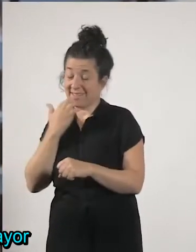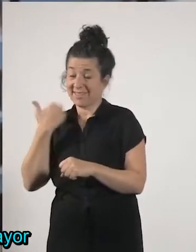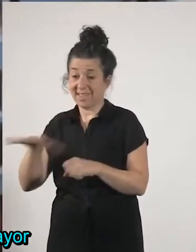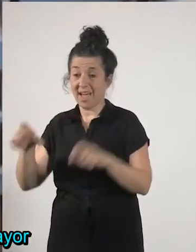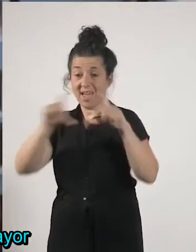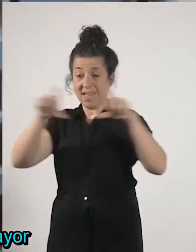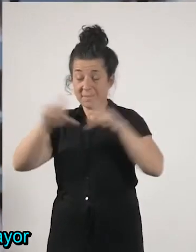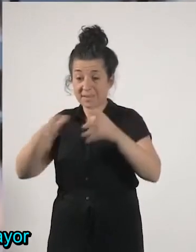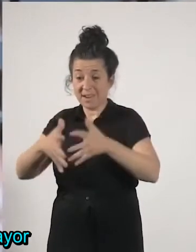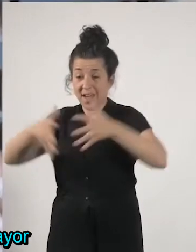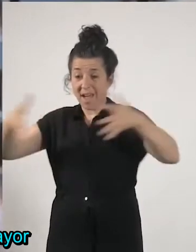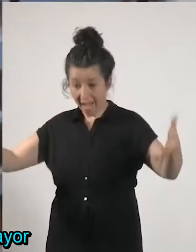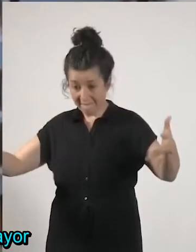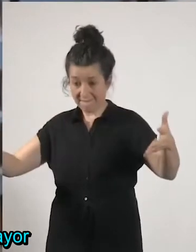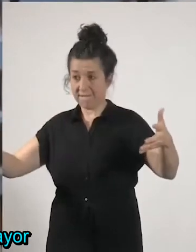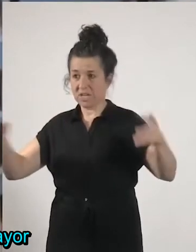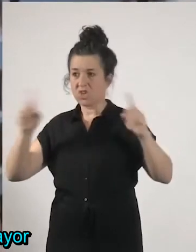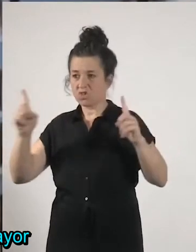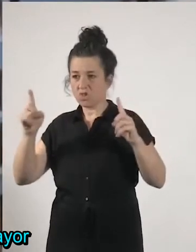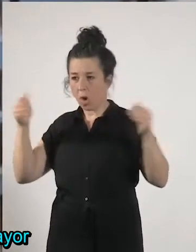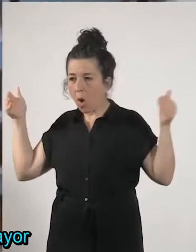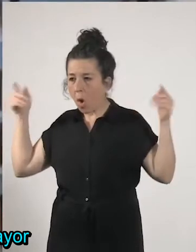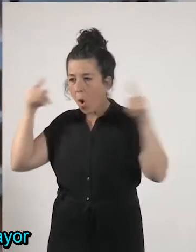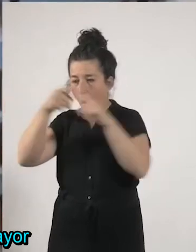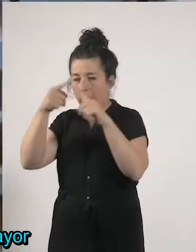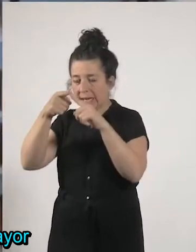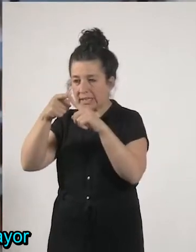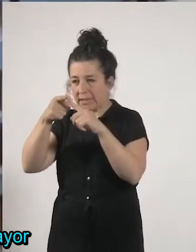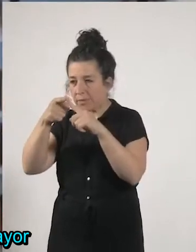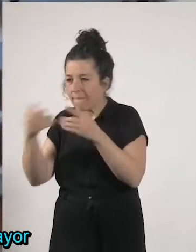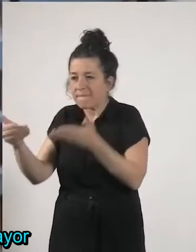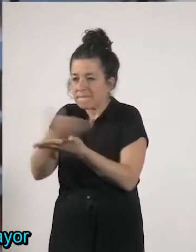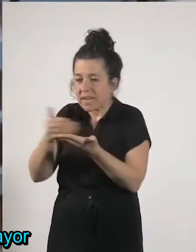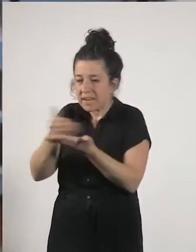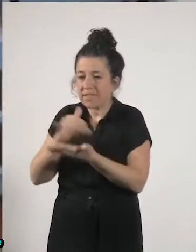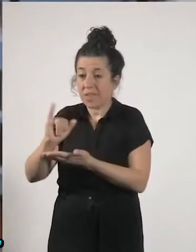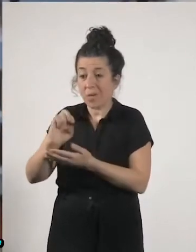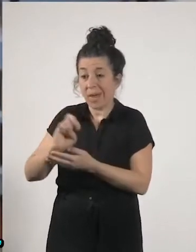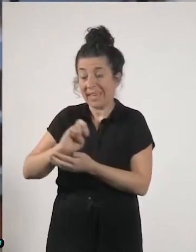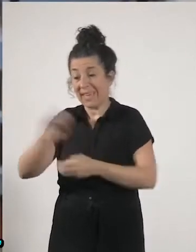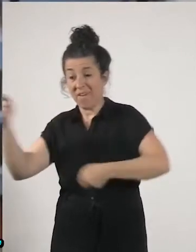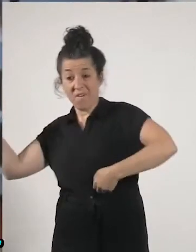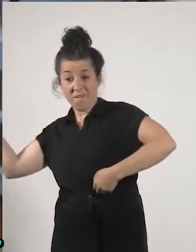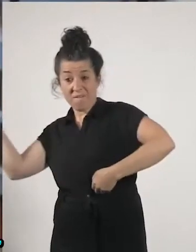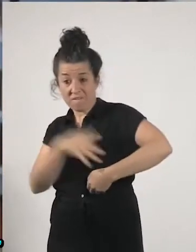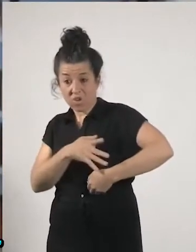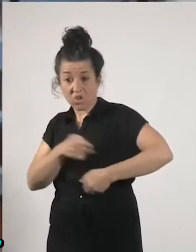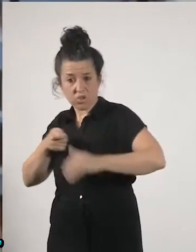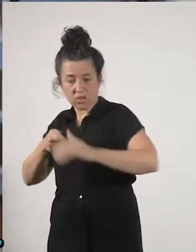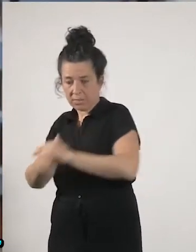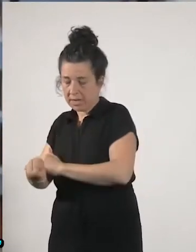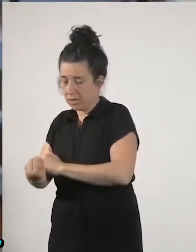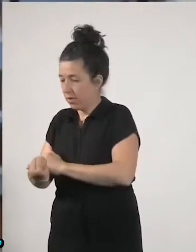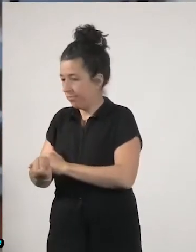estas funcionan todavía con un cortoplacismo muchísimo mayor y entonces bueno pues no se puede hacer